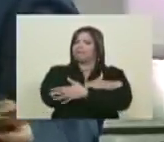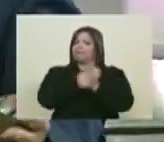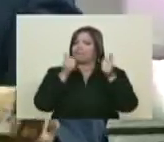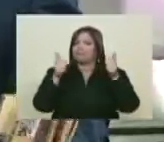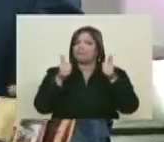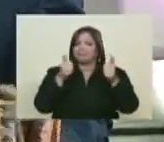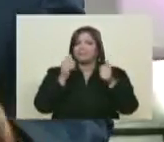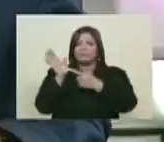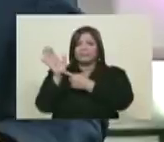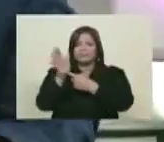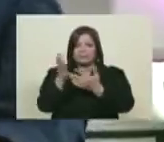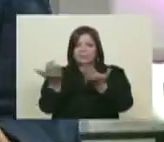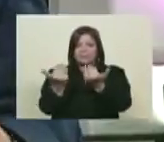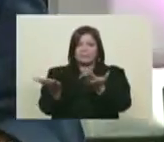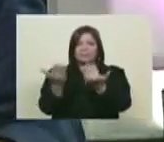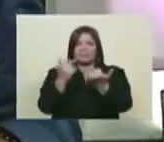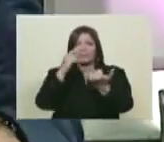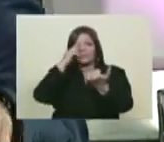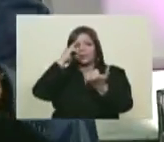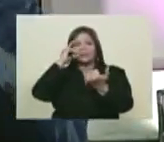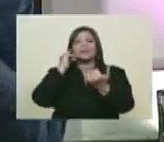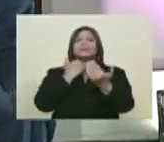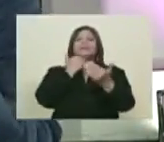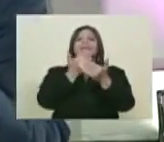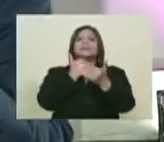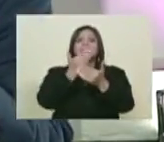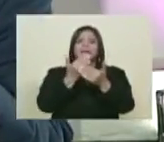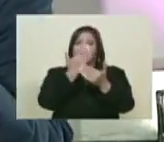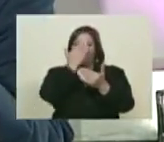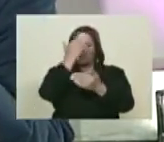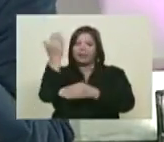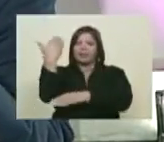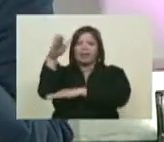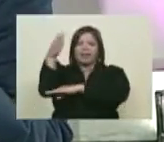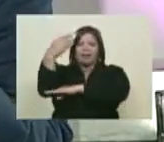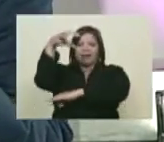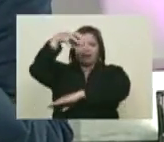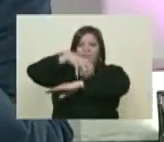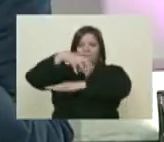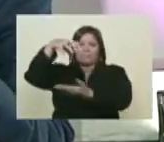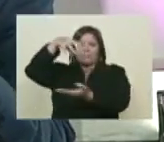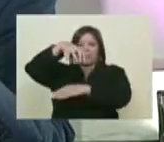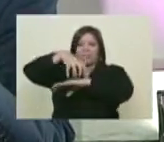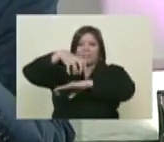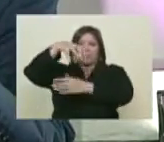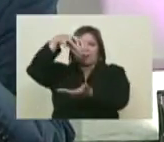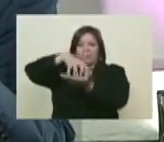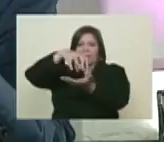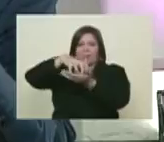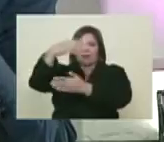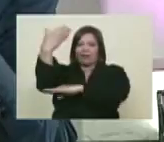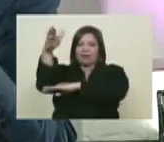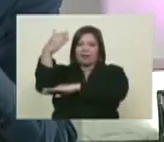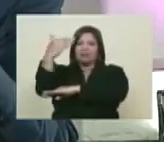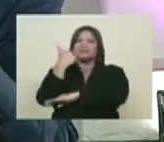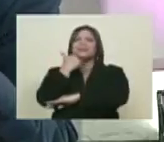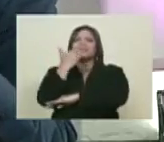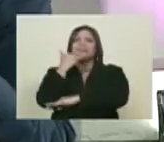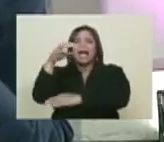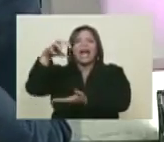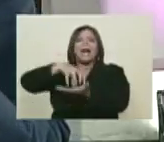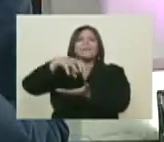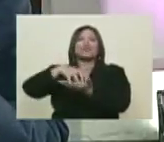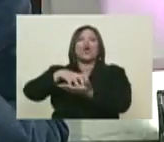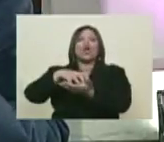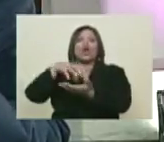todas y a todos los que nos sintonizan que se acerquen allí, frente al Palacio Legislativo, entre las esquinas de La Bolsa y San Francisco. Al lado del